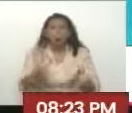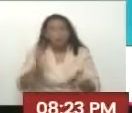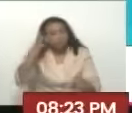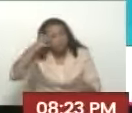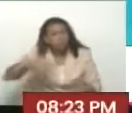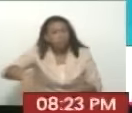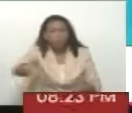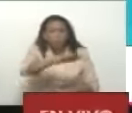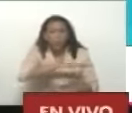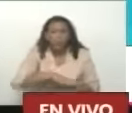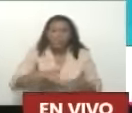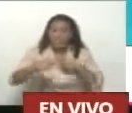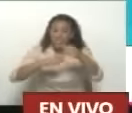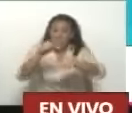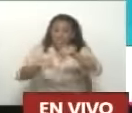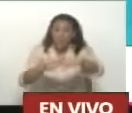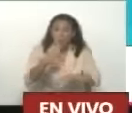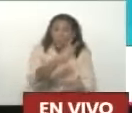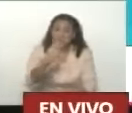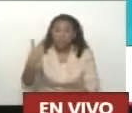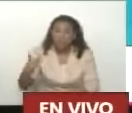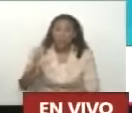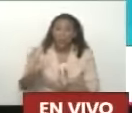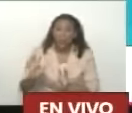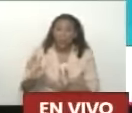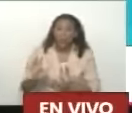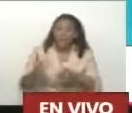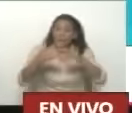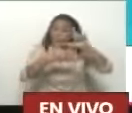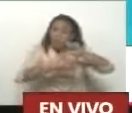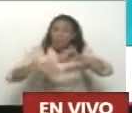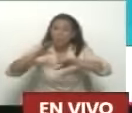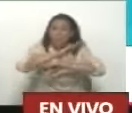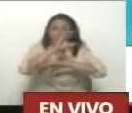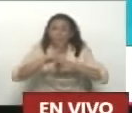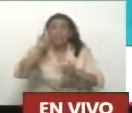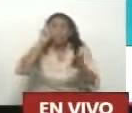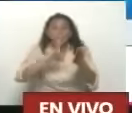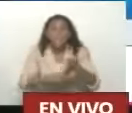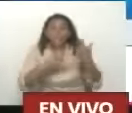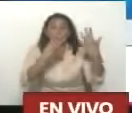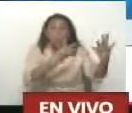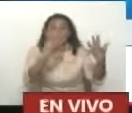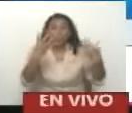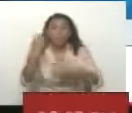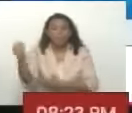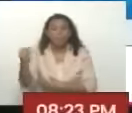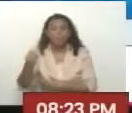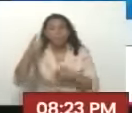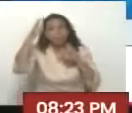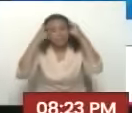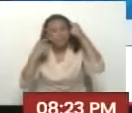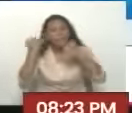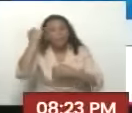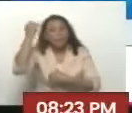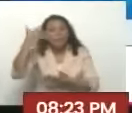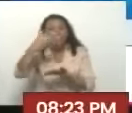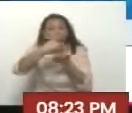horizonte En el siglo XXI Venezolano Y latinoamericano 1990 Hugo Chávez Frías